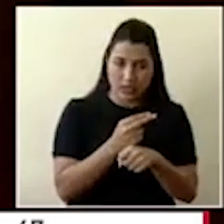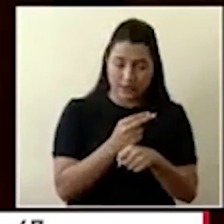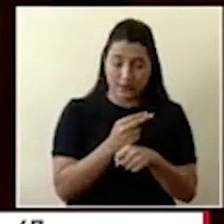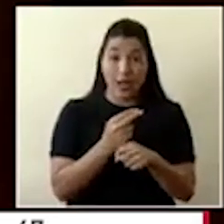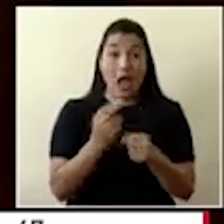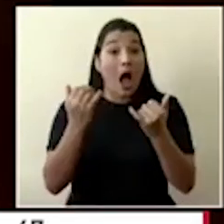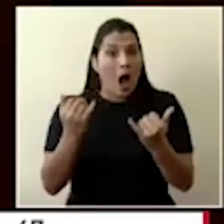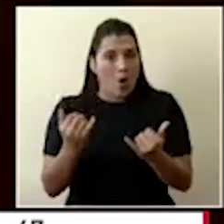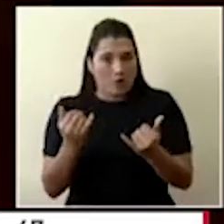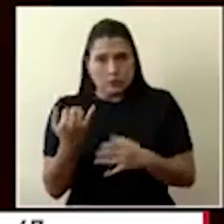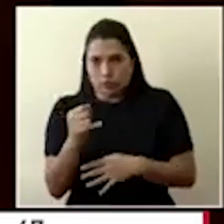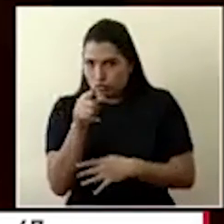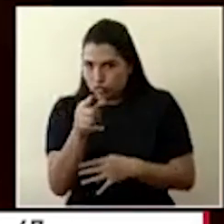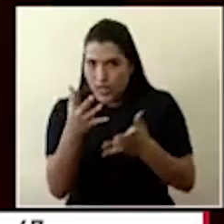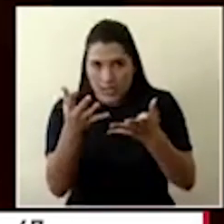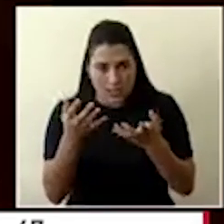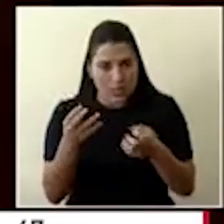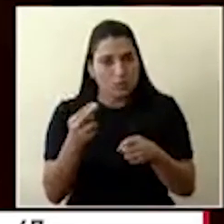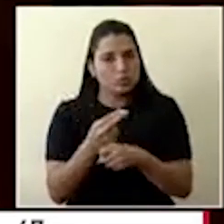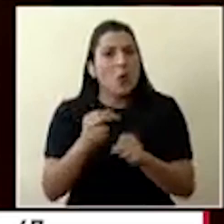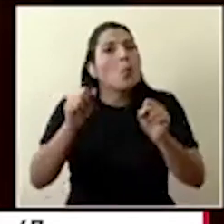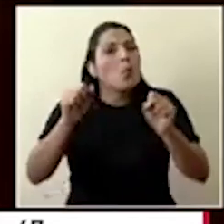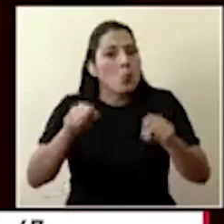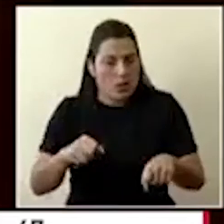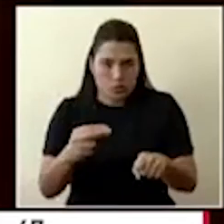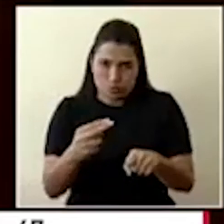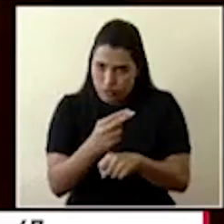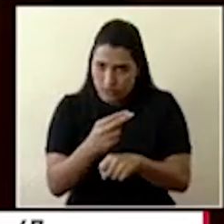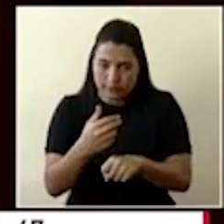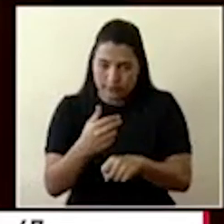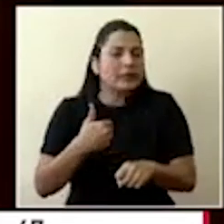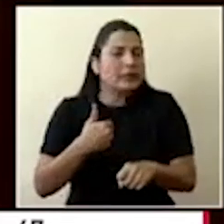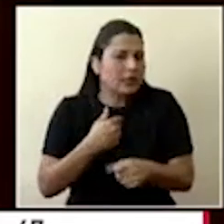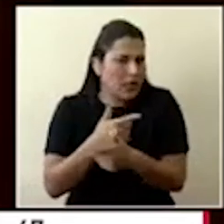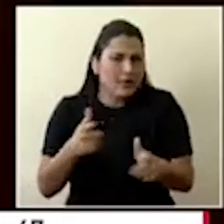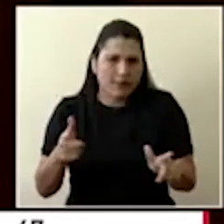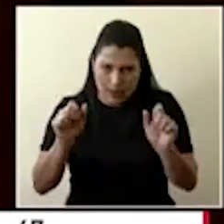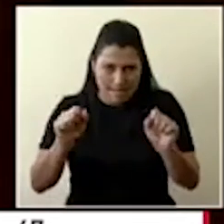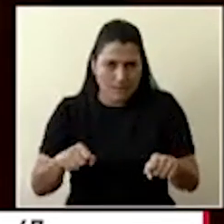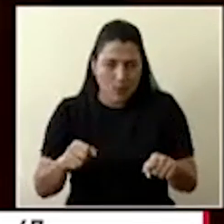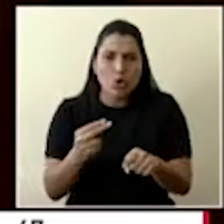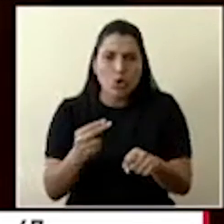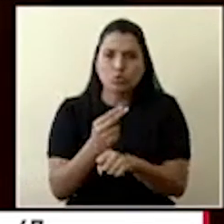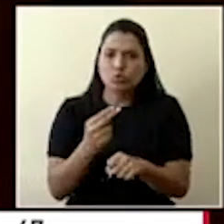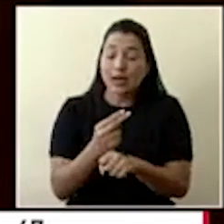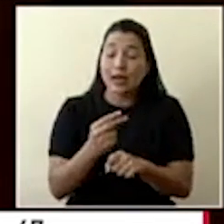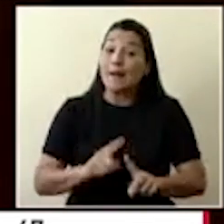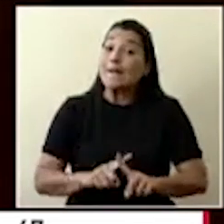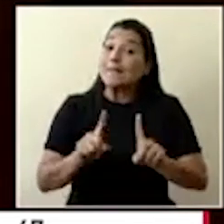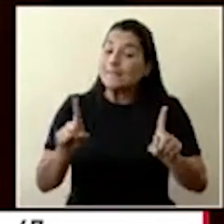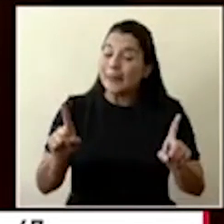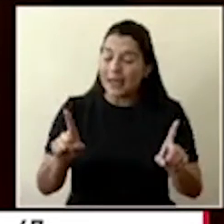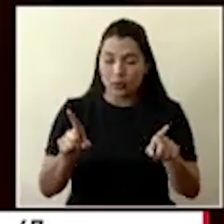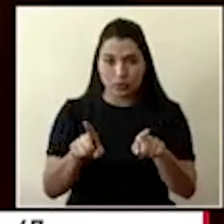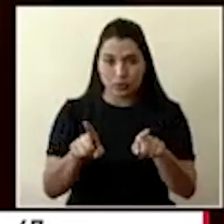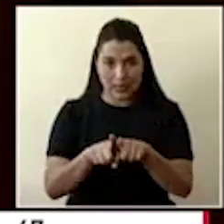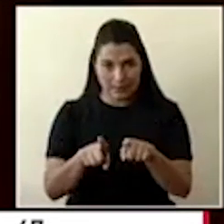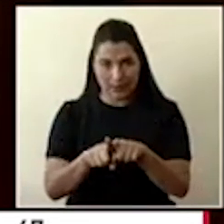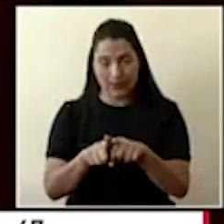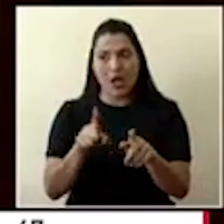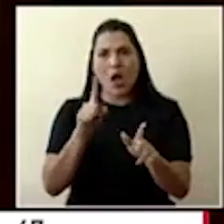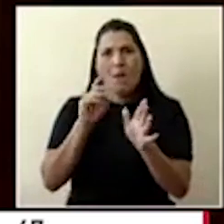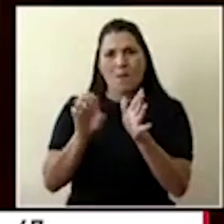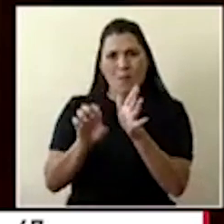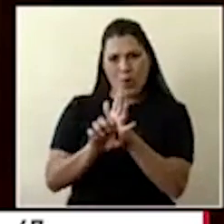que quieran usarlas, las pueden usar, están en la libertad de usarlas, pero también hay un asunto de que, por ejemplo, ya hay